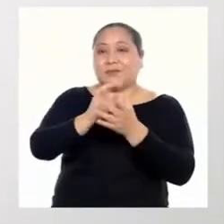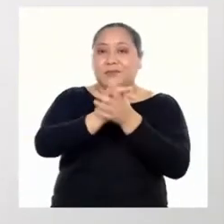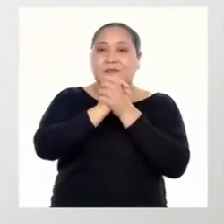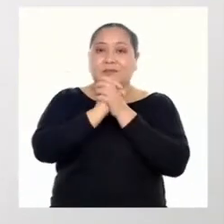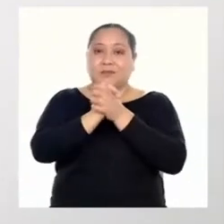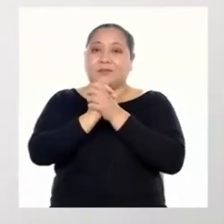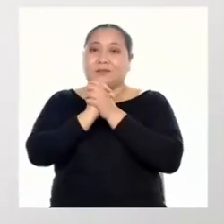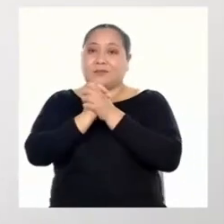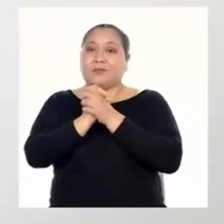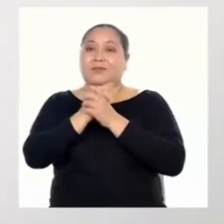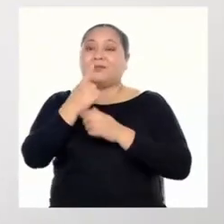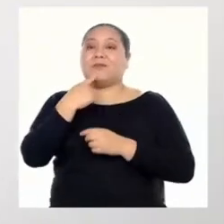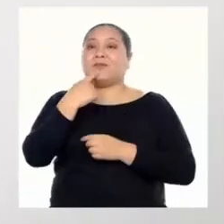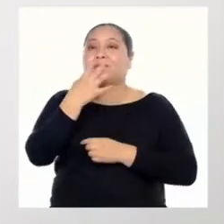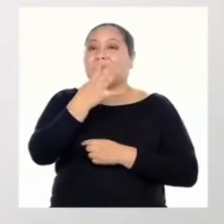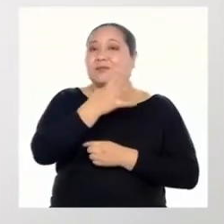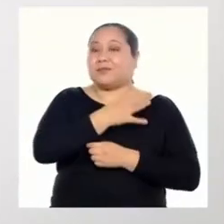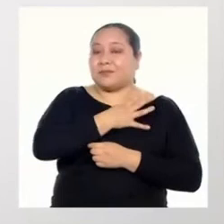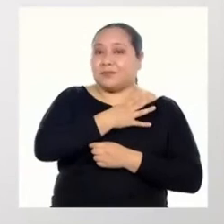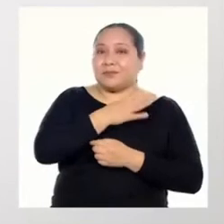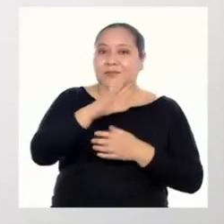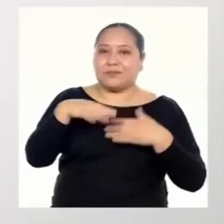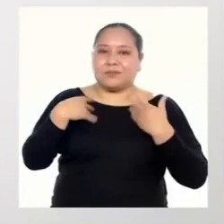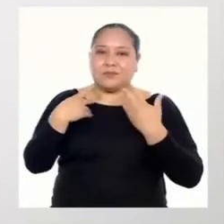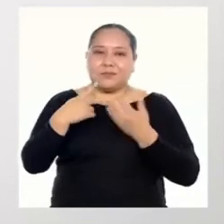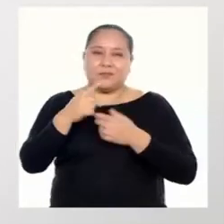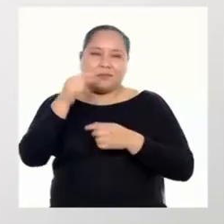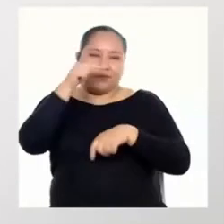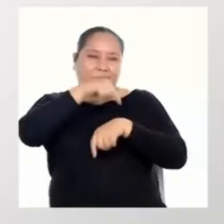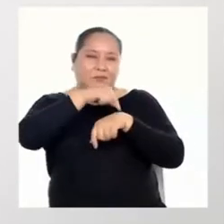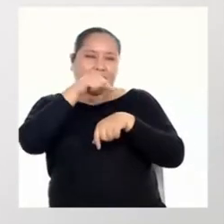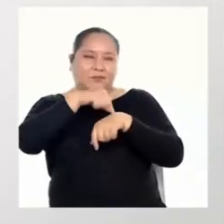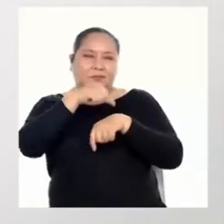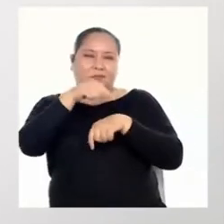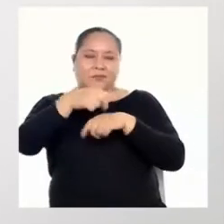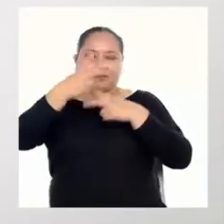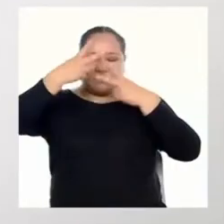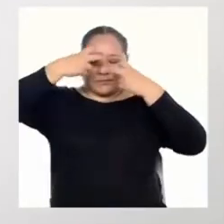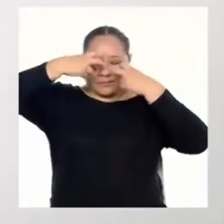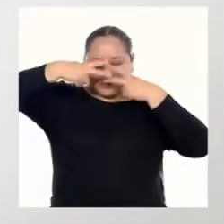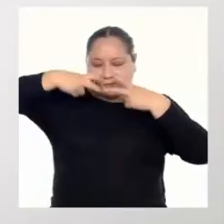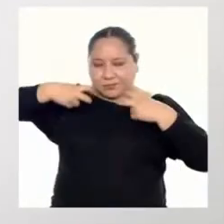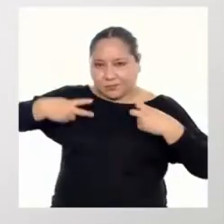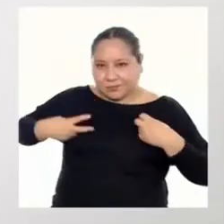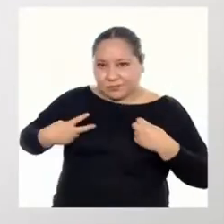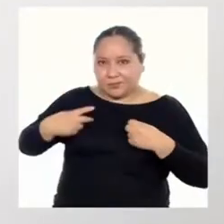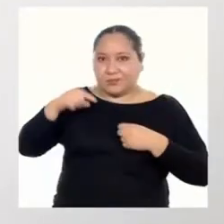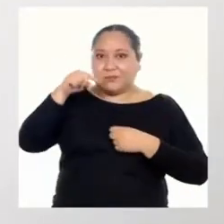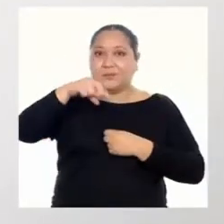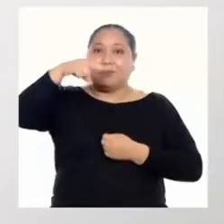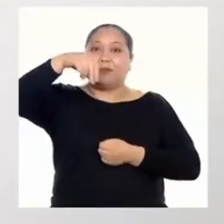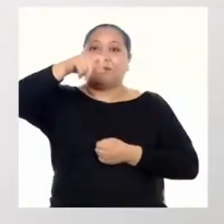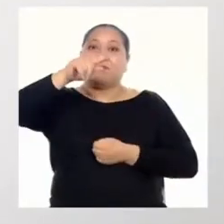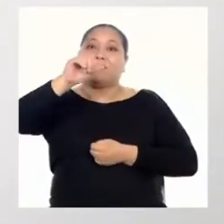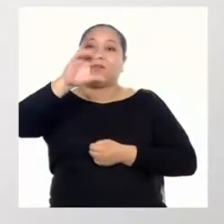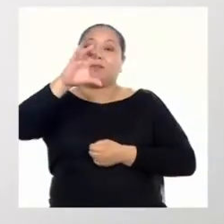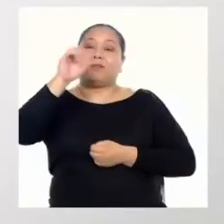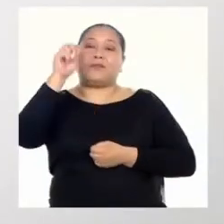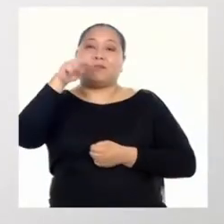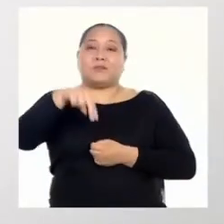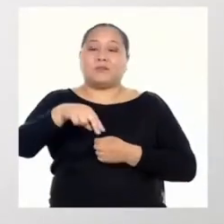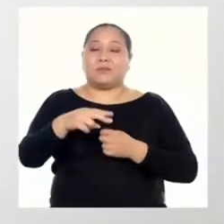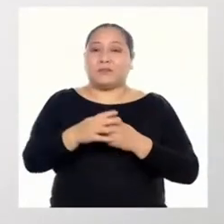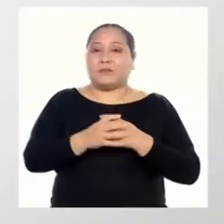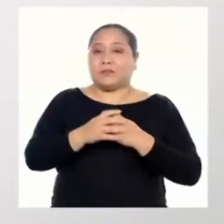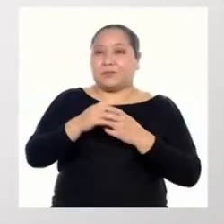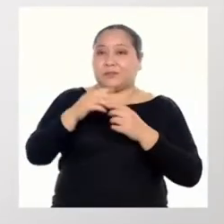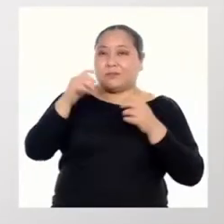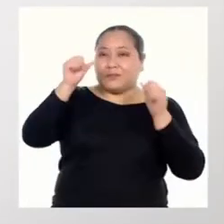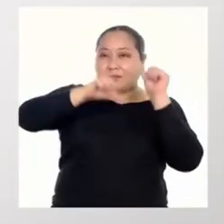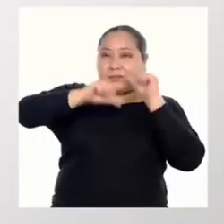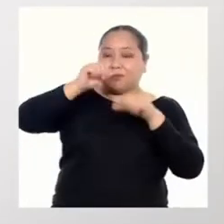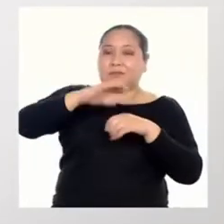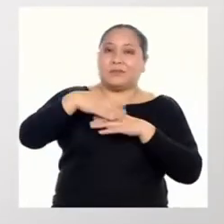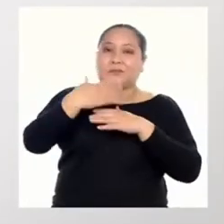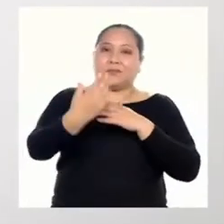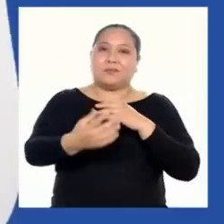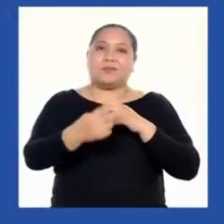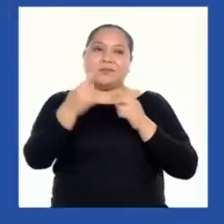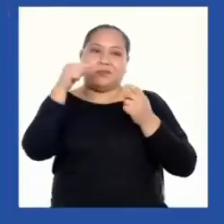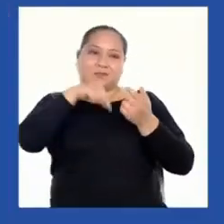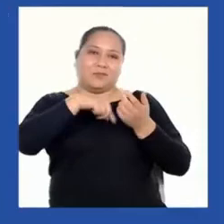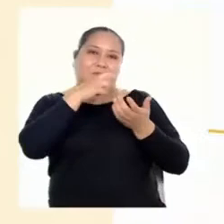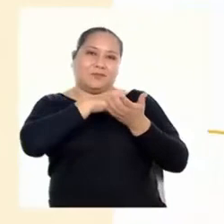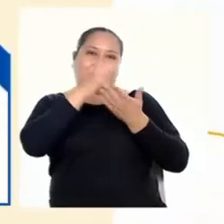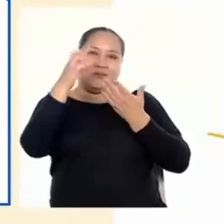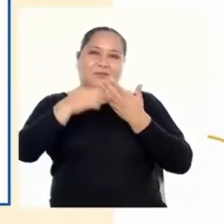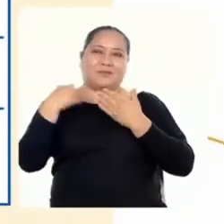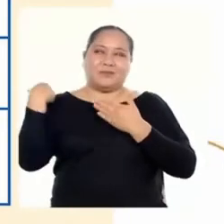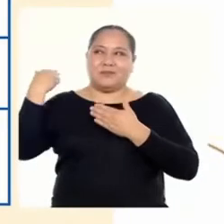amigas y amigos de cuarto grado puedan tomar un tiempo para autoevaluarse sobre la notación científica. Claro, después de estos